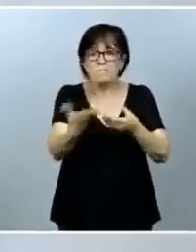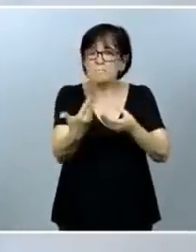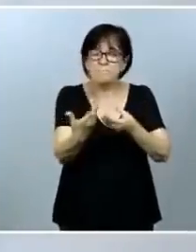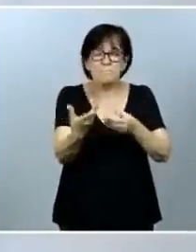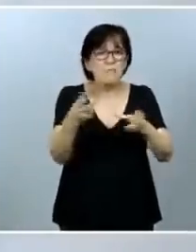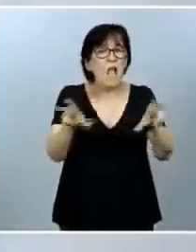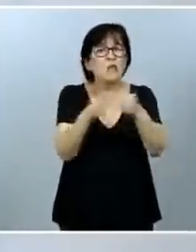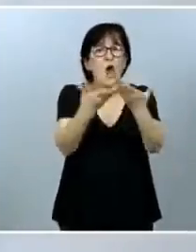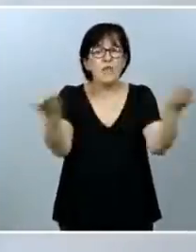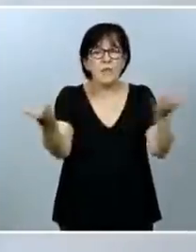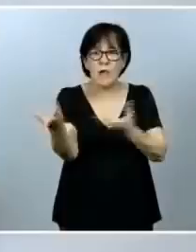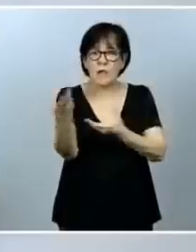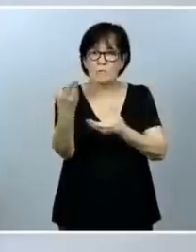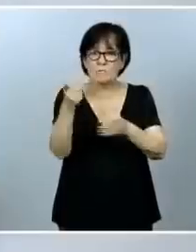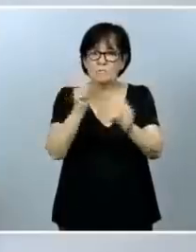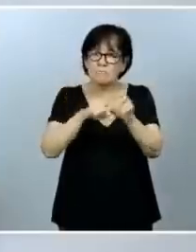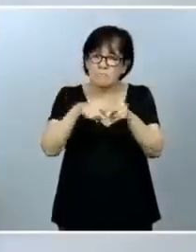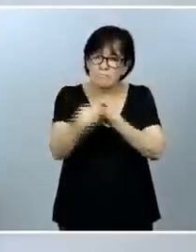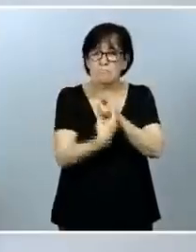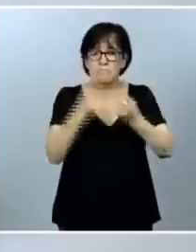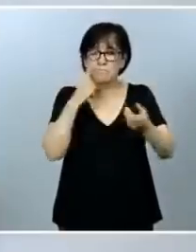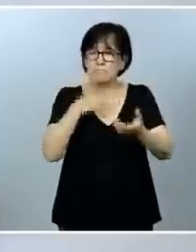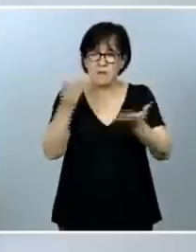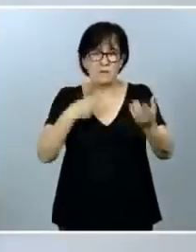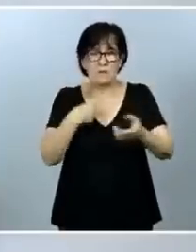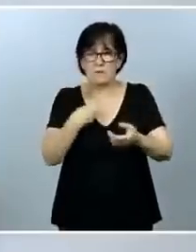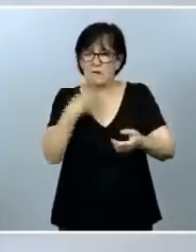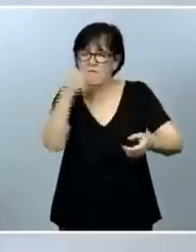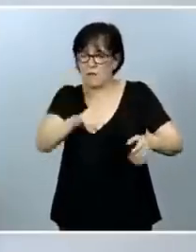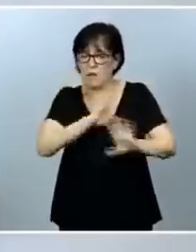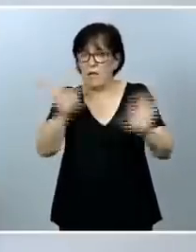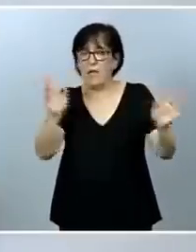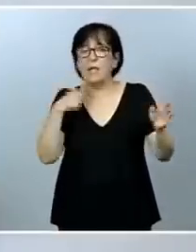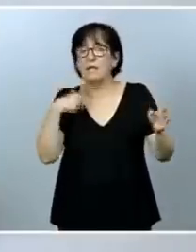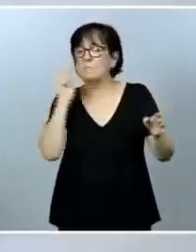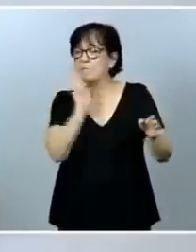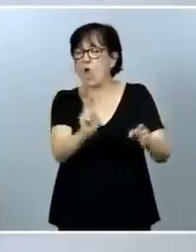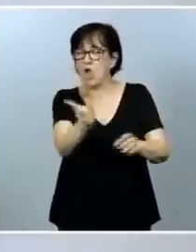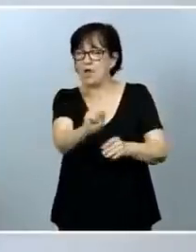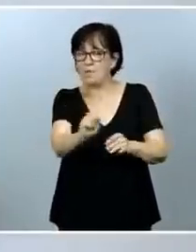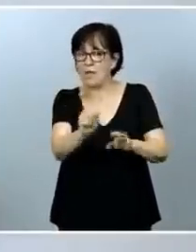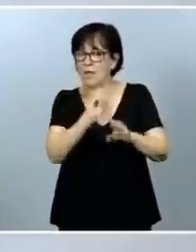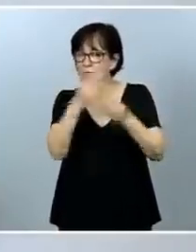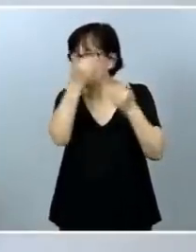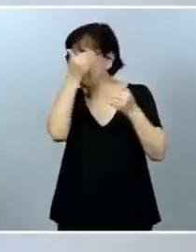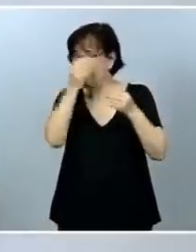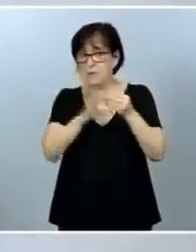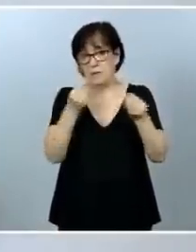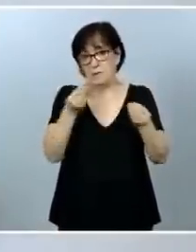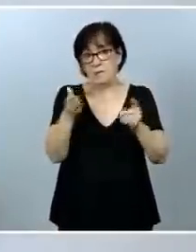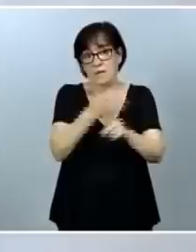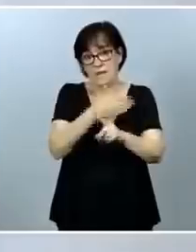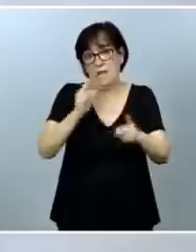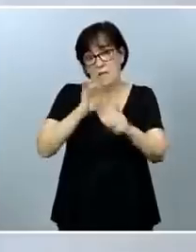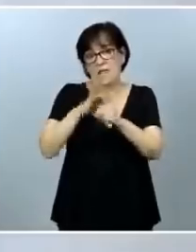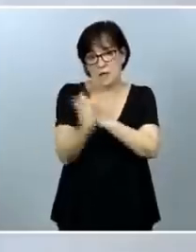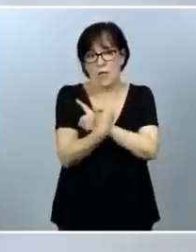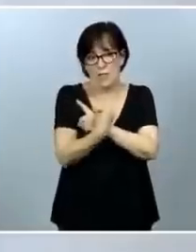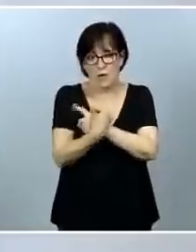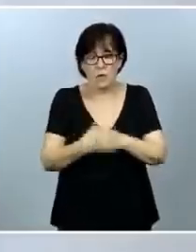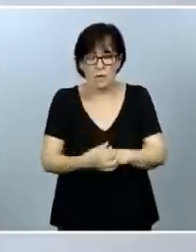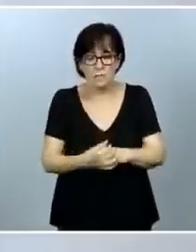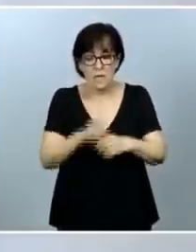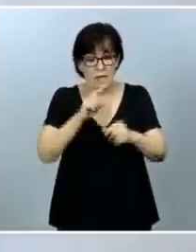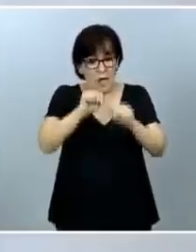y acabar de una vez con la impunidad que permitía la invisibilización de este tipo de delitos y de situaciones. De esta